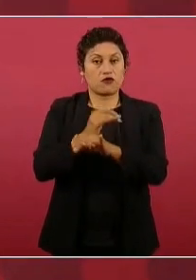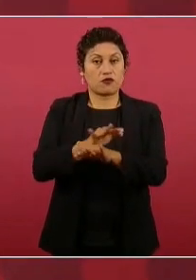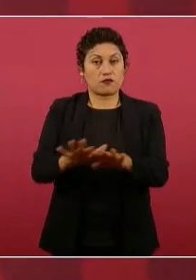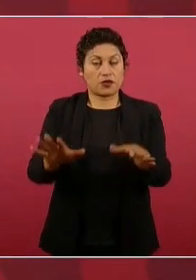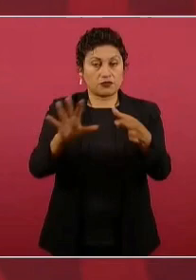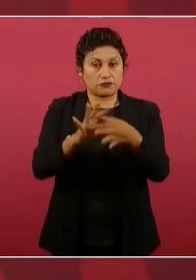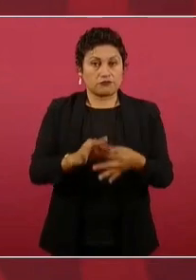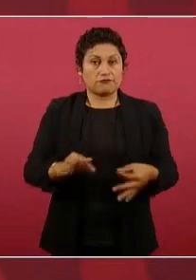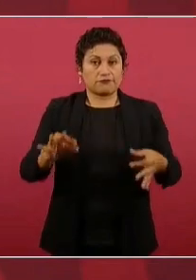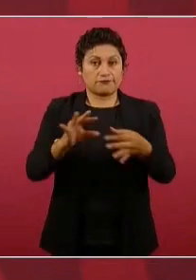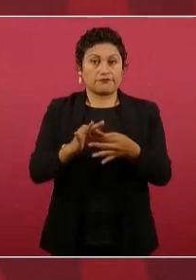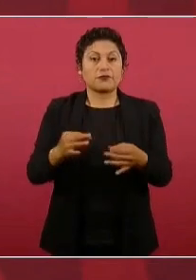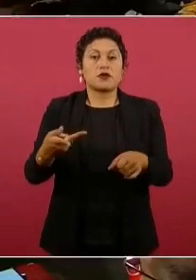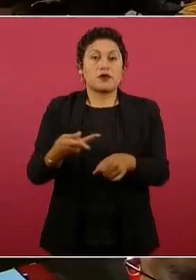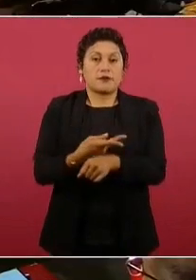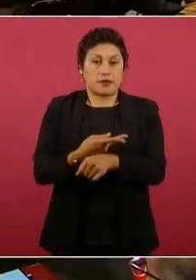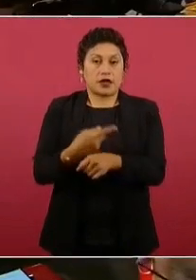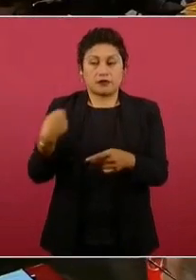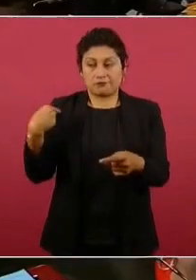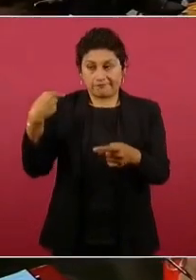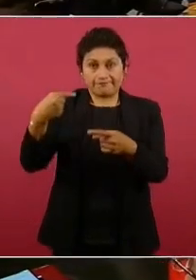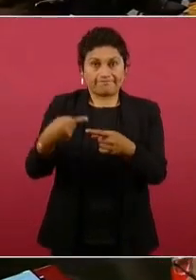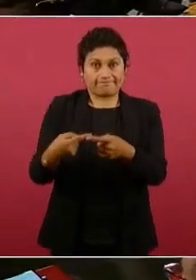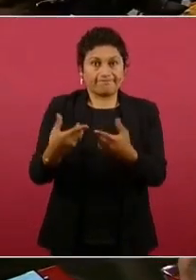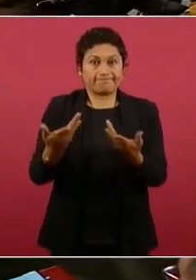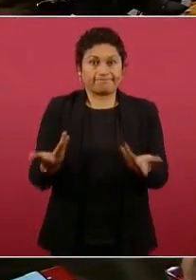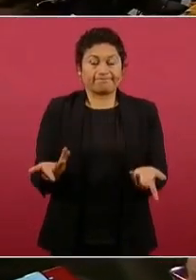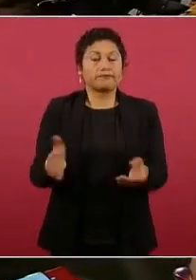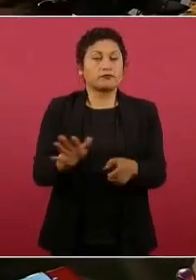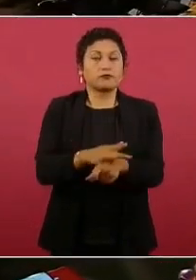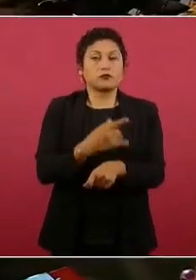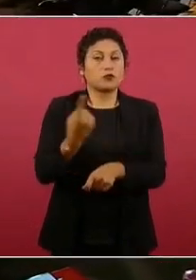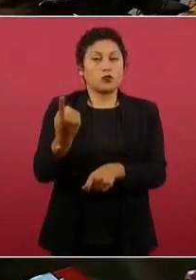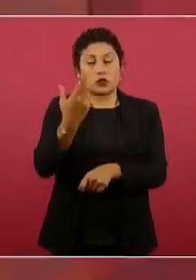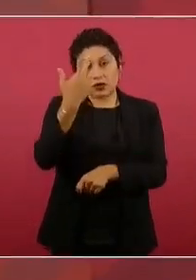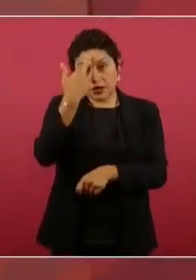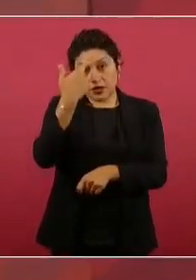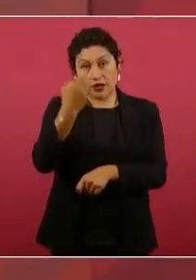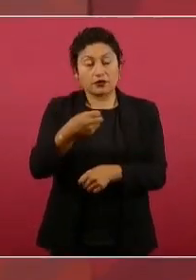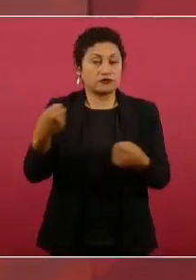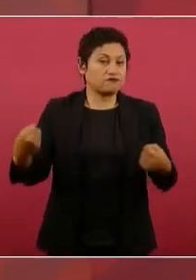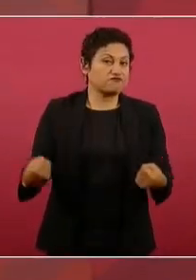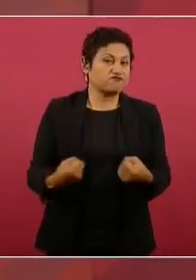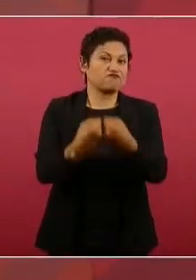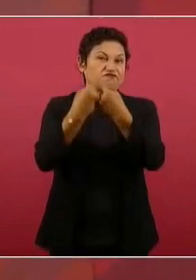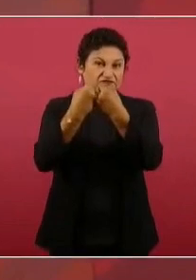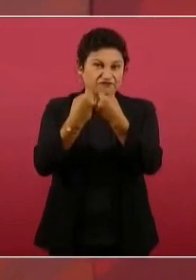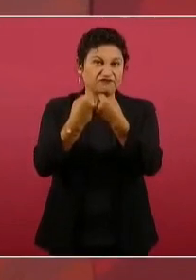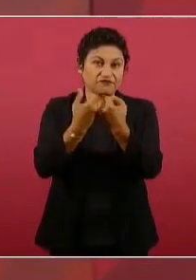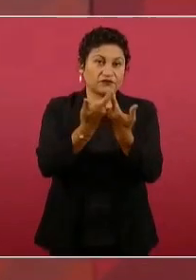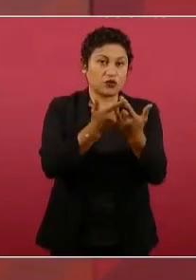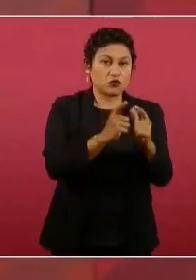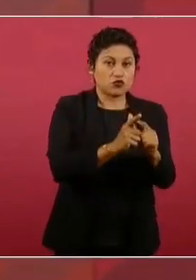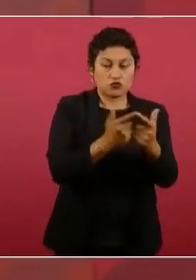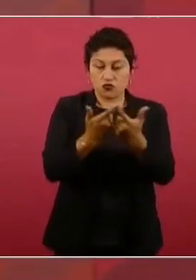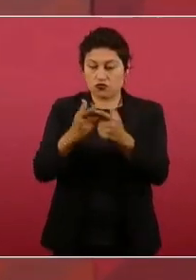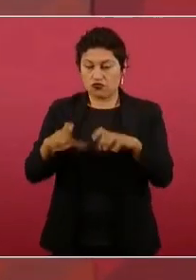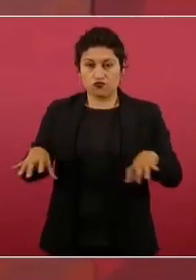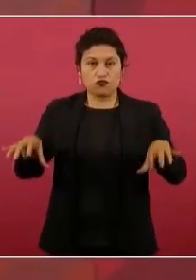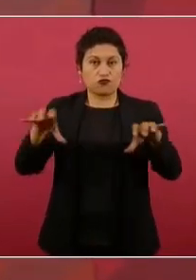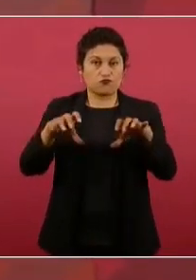hasta ahora qué fue lo que causó este enfrentamiento entre grupos y luego